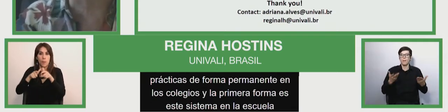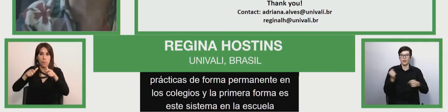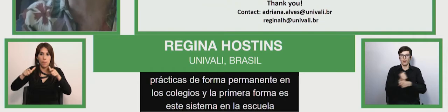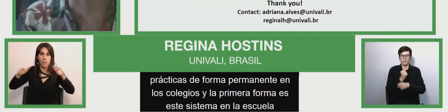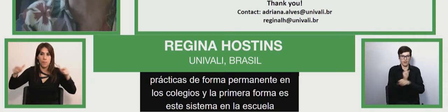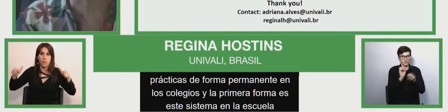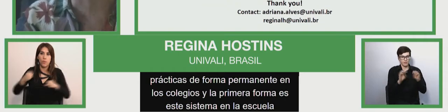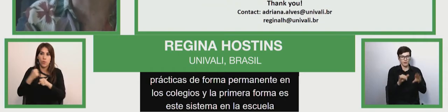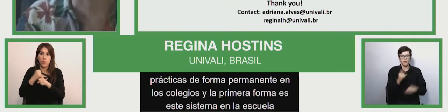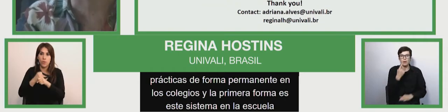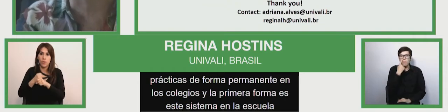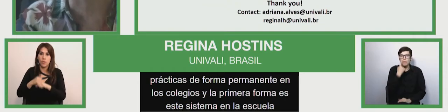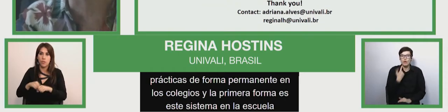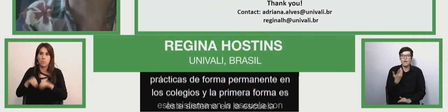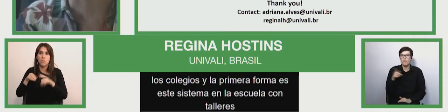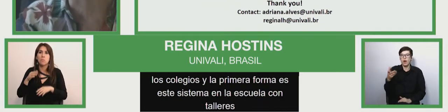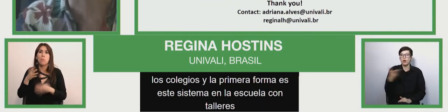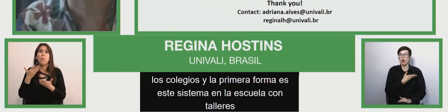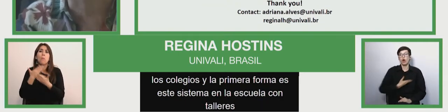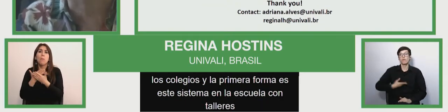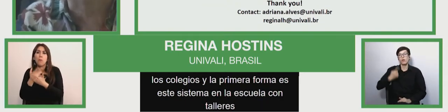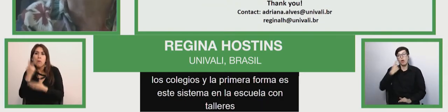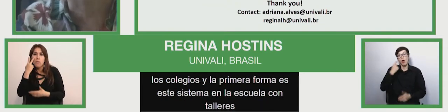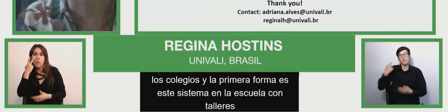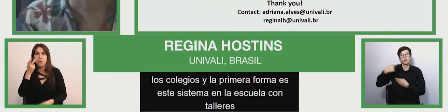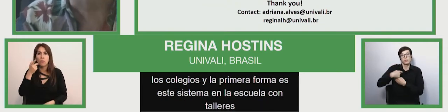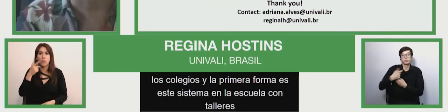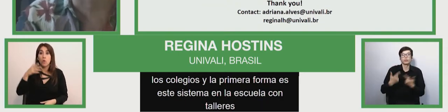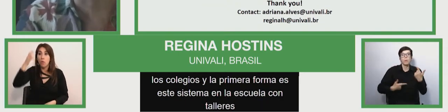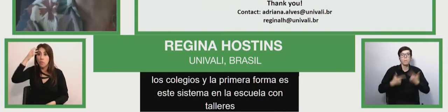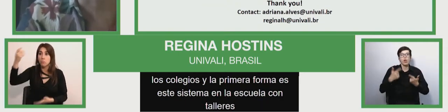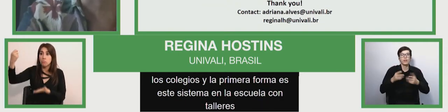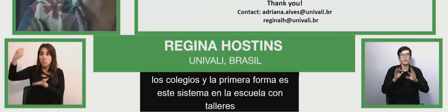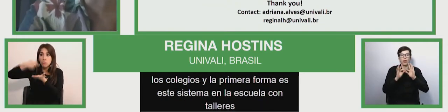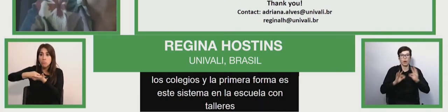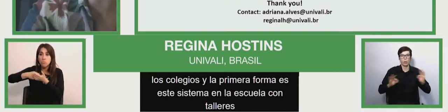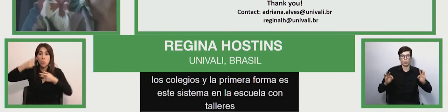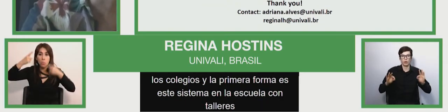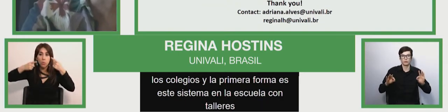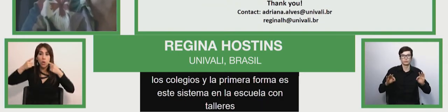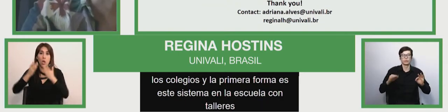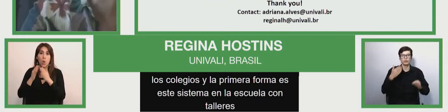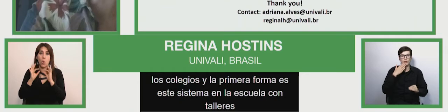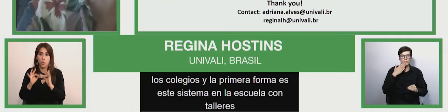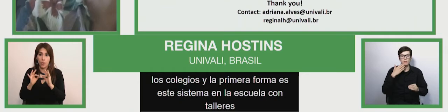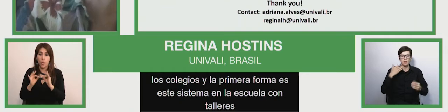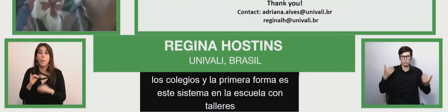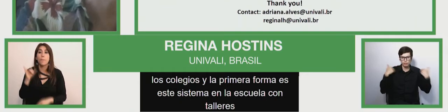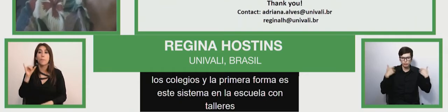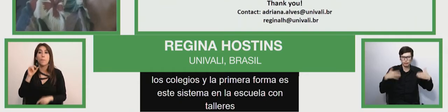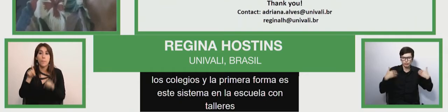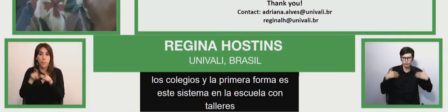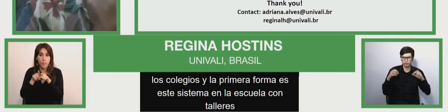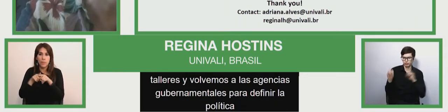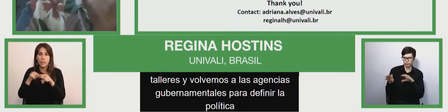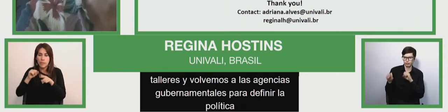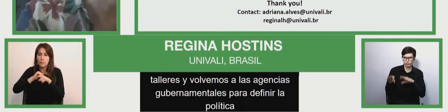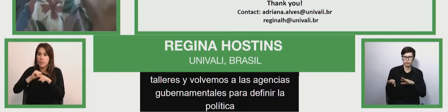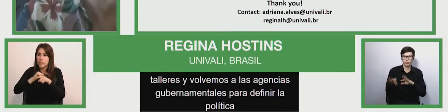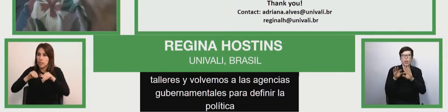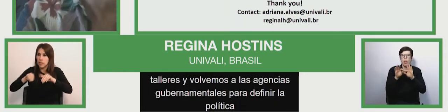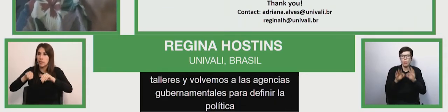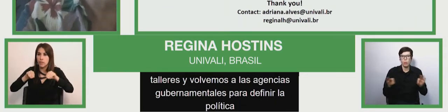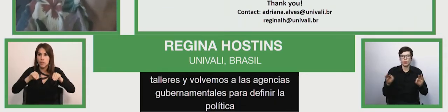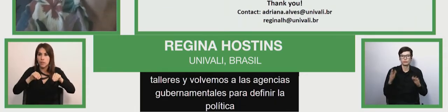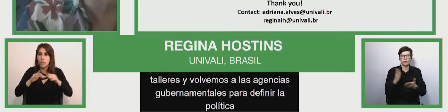proponemos a las agencias gubernamentales para definir la política educacional y la práctica de implementación de las escuelas en el